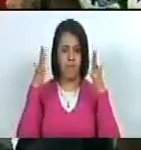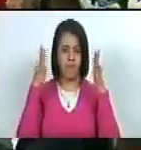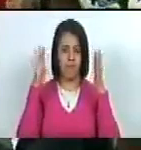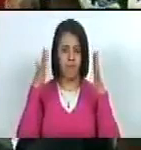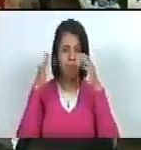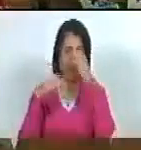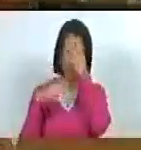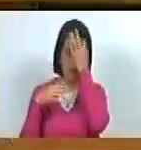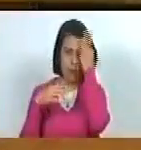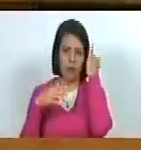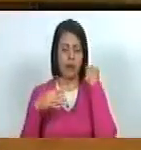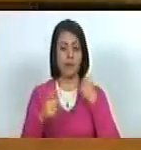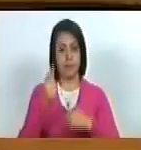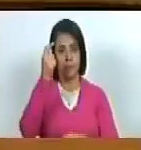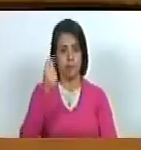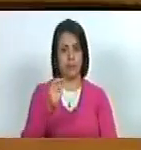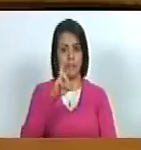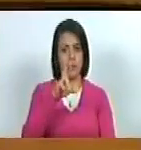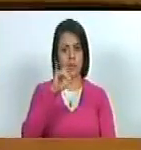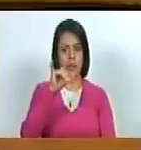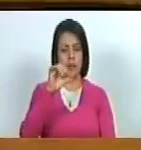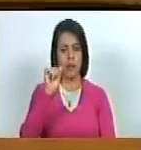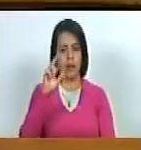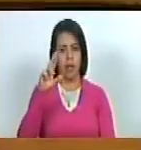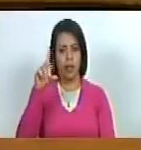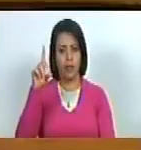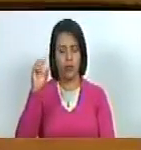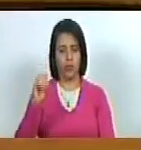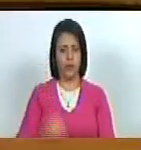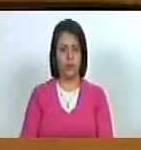Puede dejar en el derecho de palabra el diputado Ricardo Ríos.